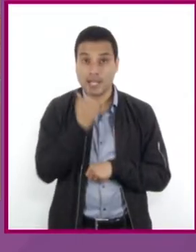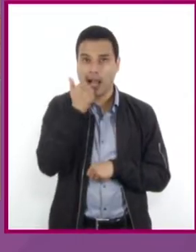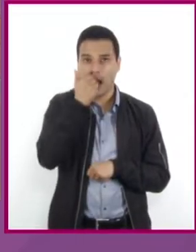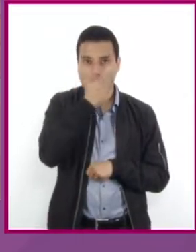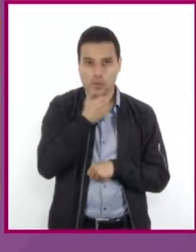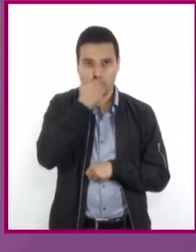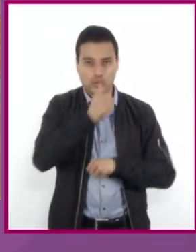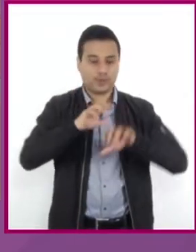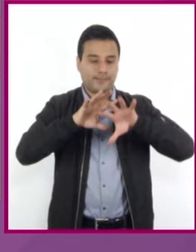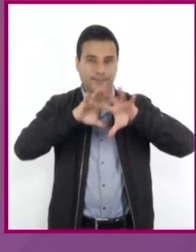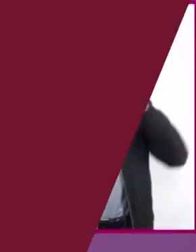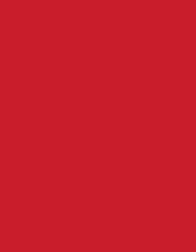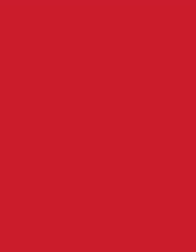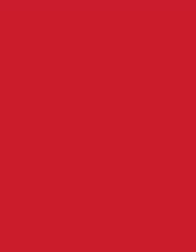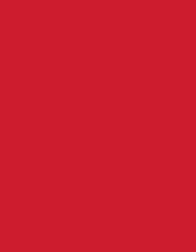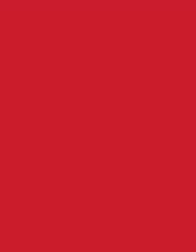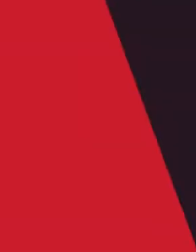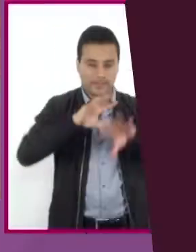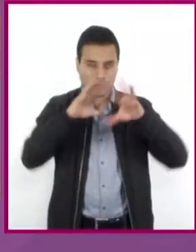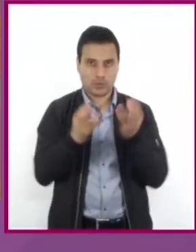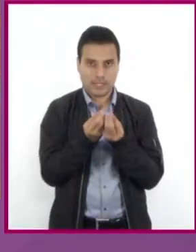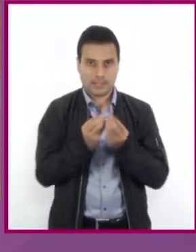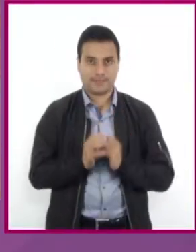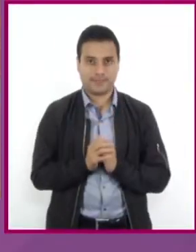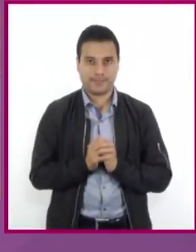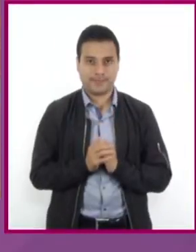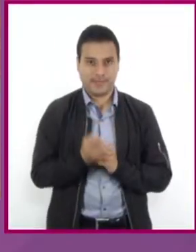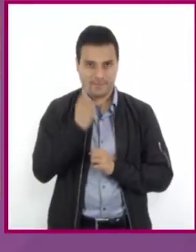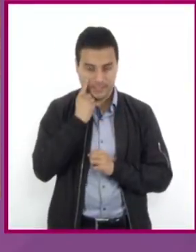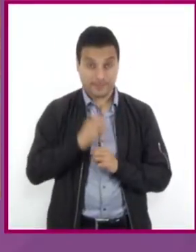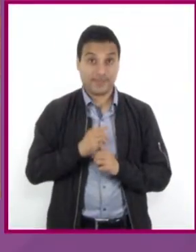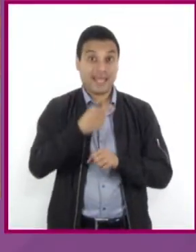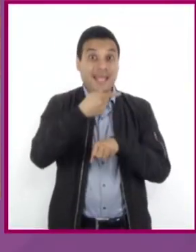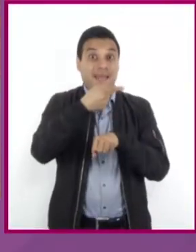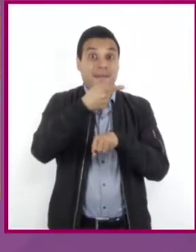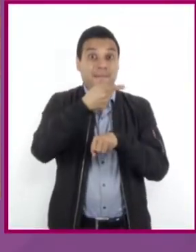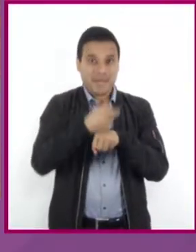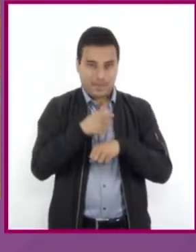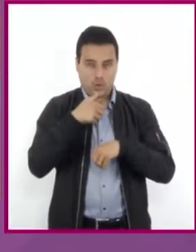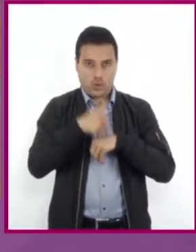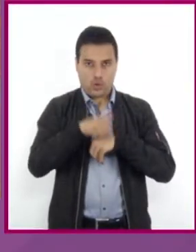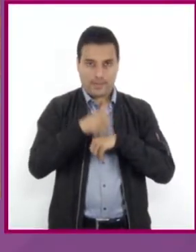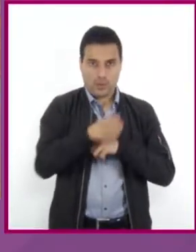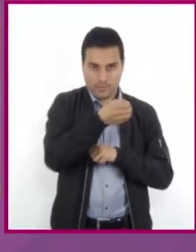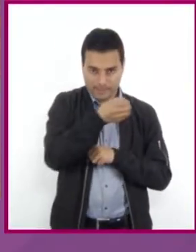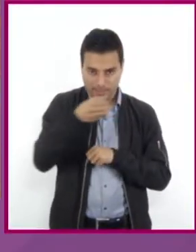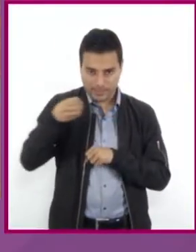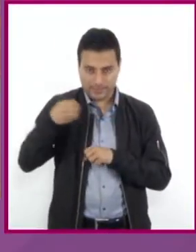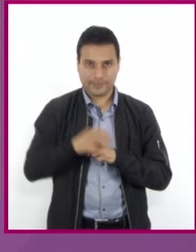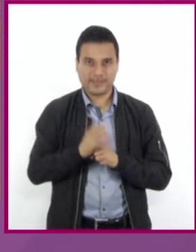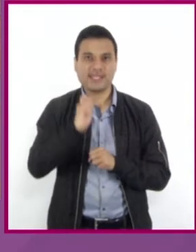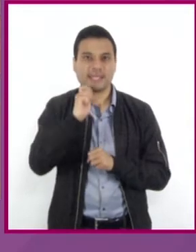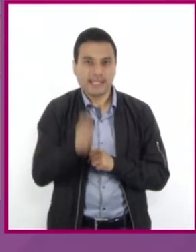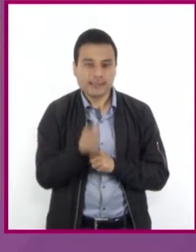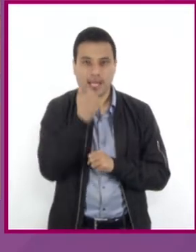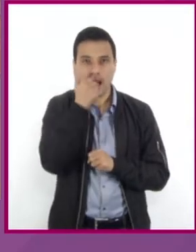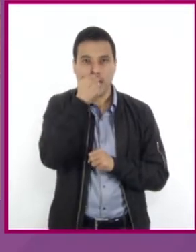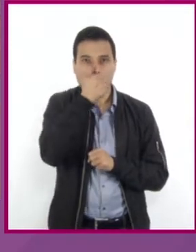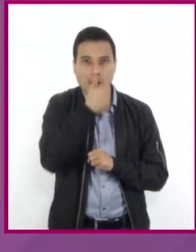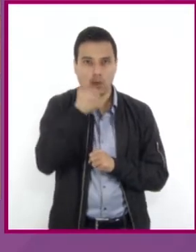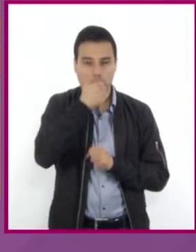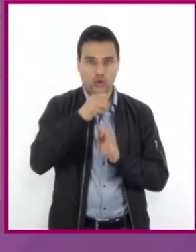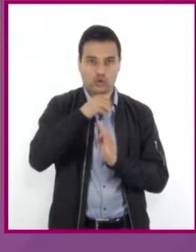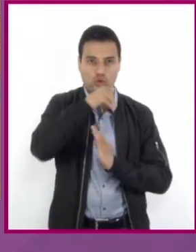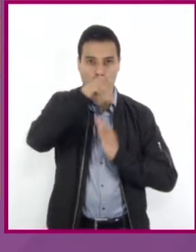al número de alumnos. Nuestra primera ecuación depende del número total de estudiantes. Es la